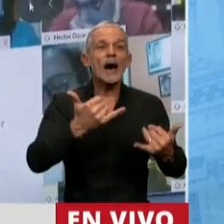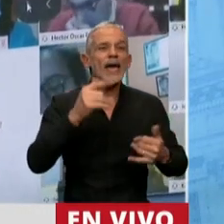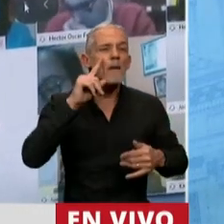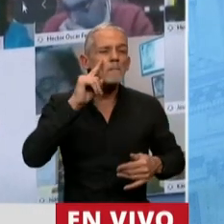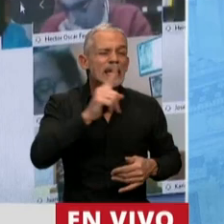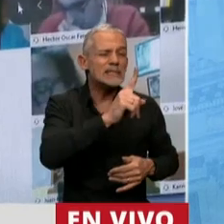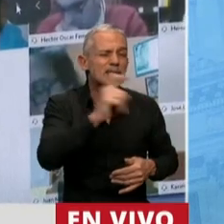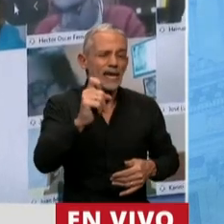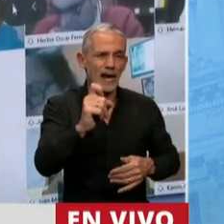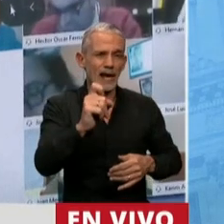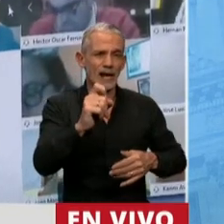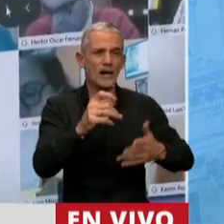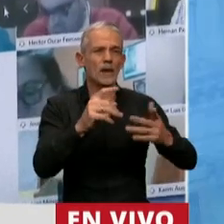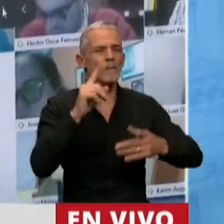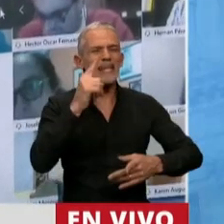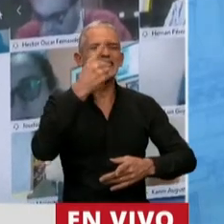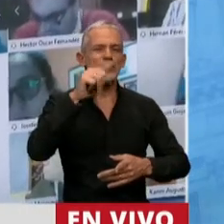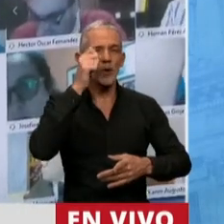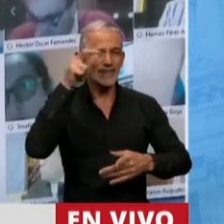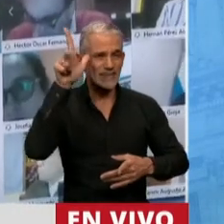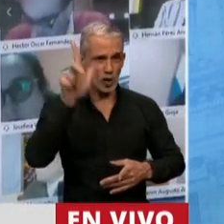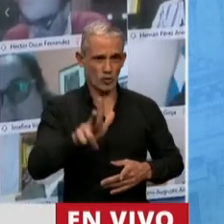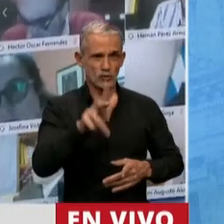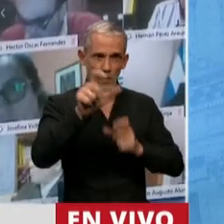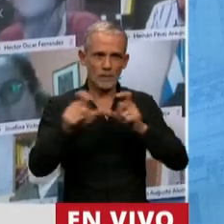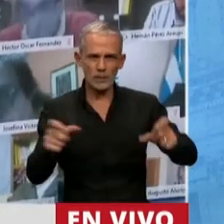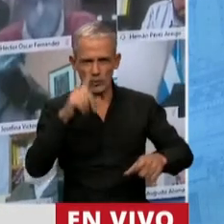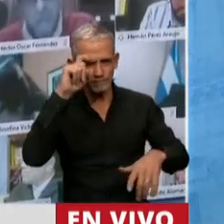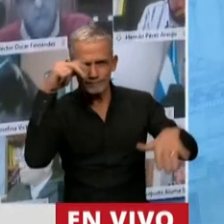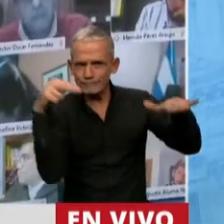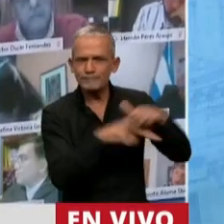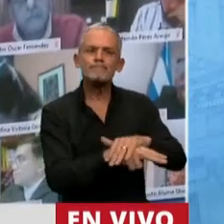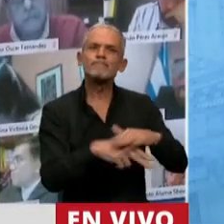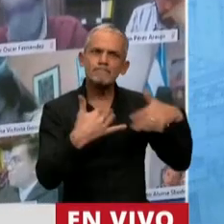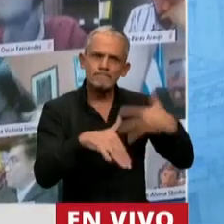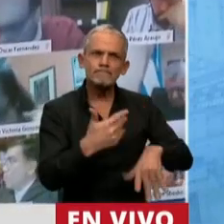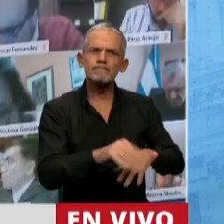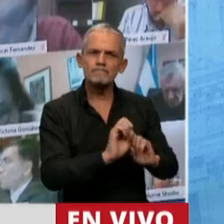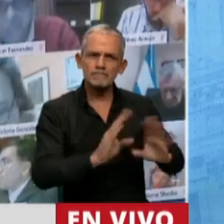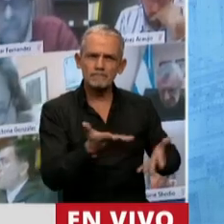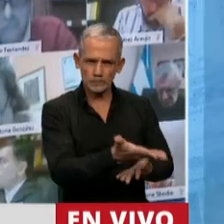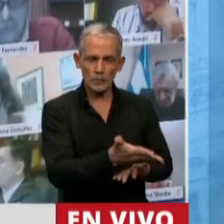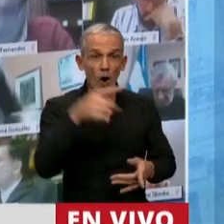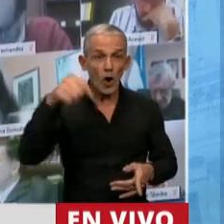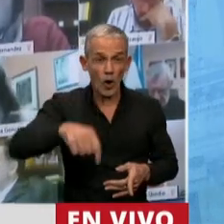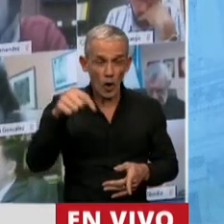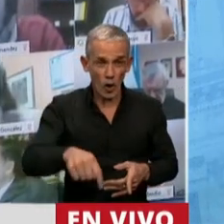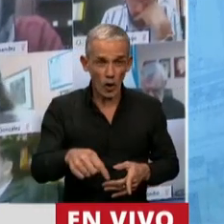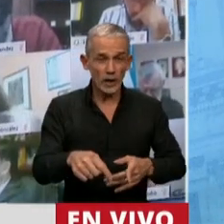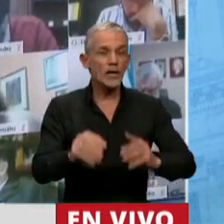1.128 argentinos y argentinas internados en terapia intensiva. Hoy,